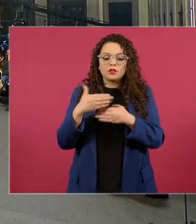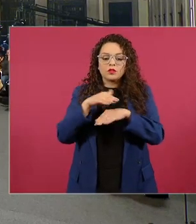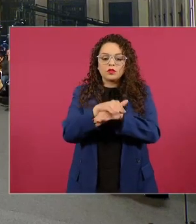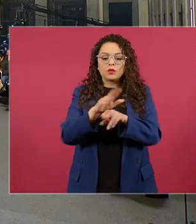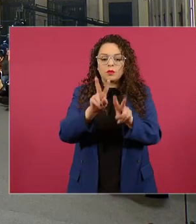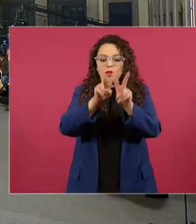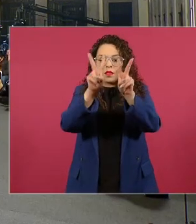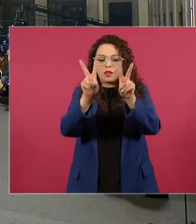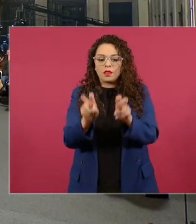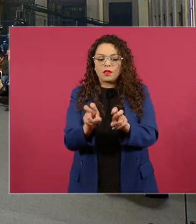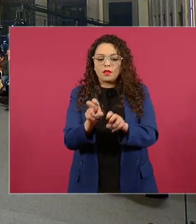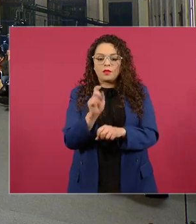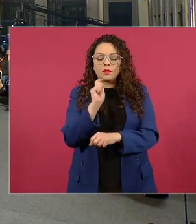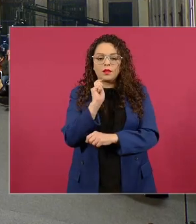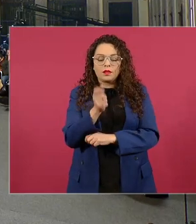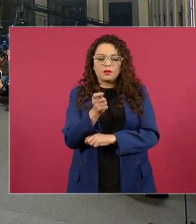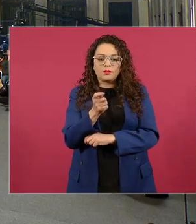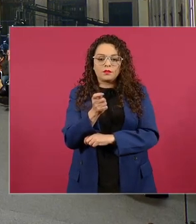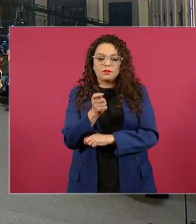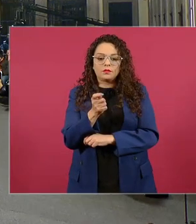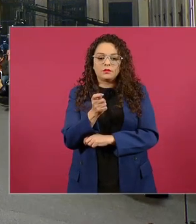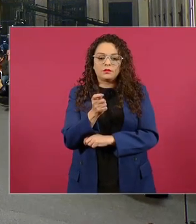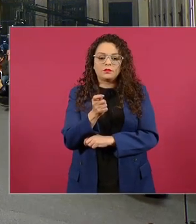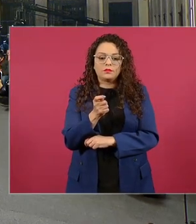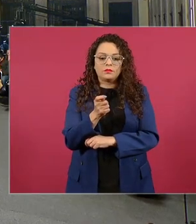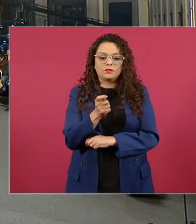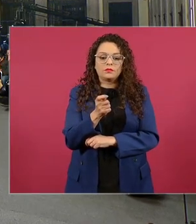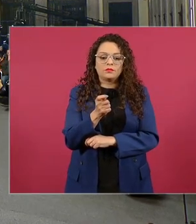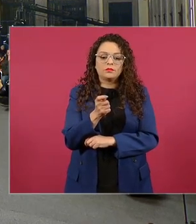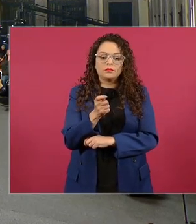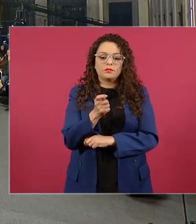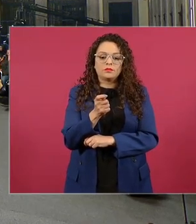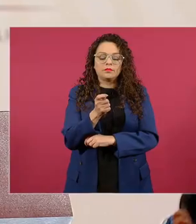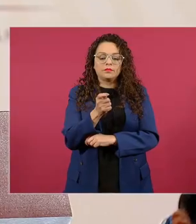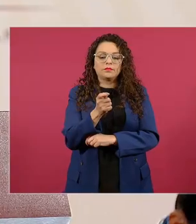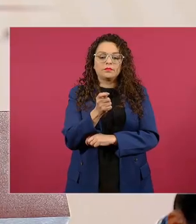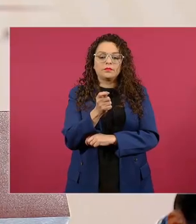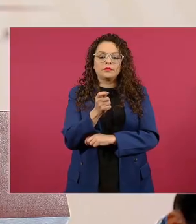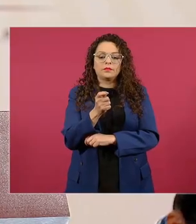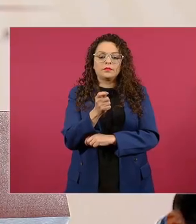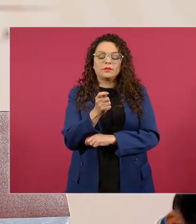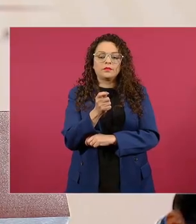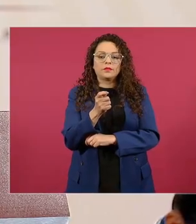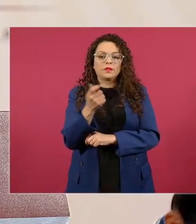en el internet en la telefonía celular